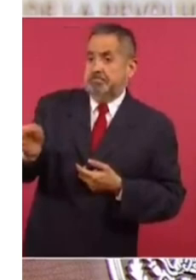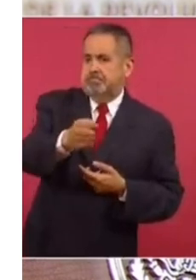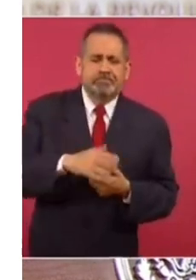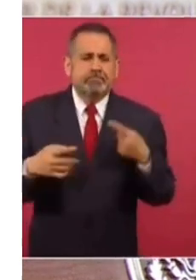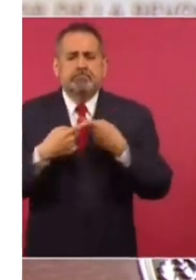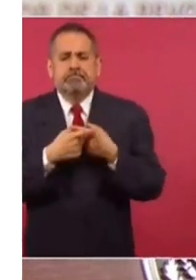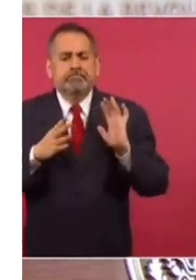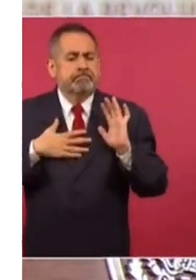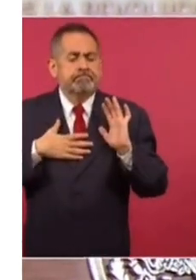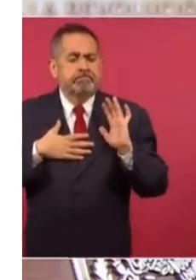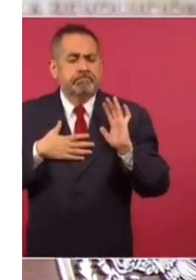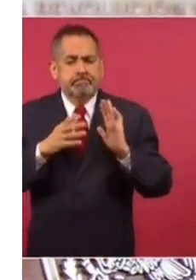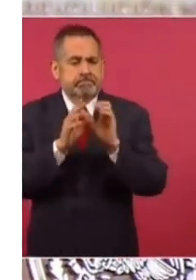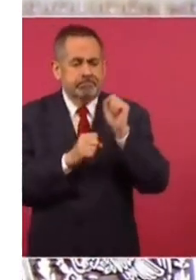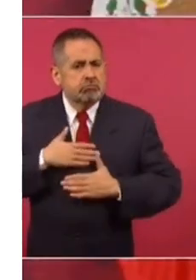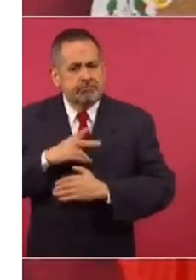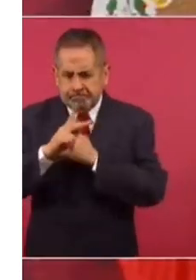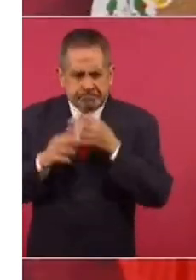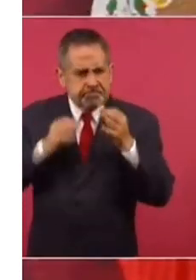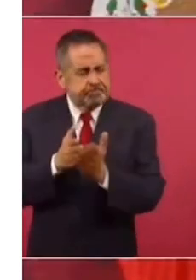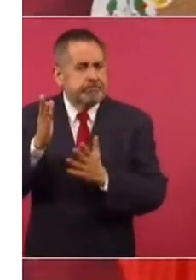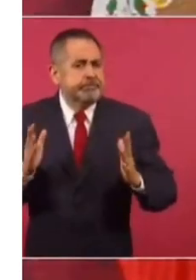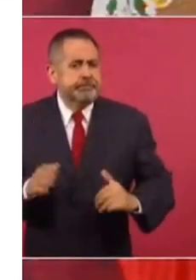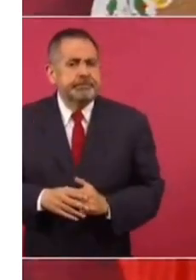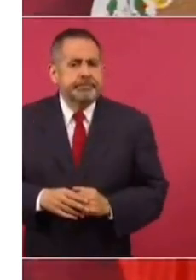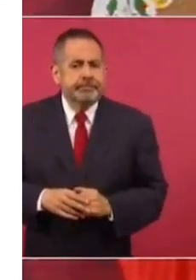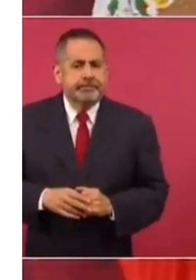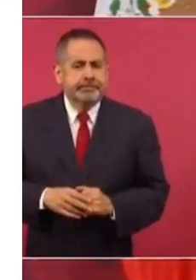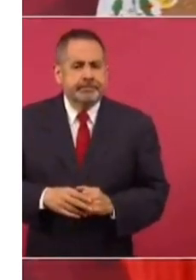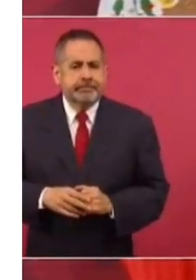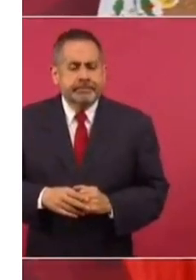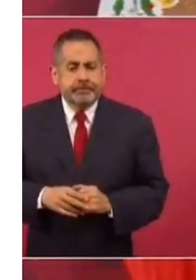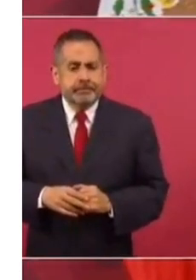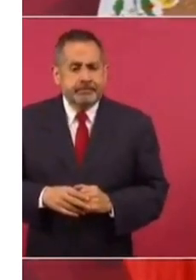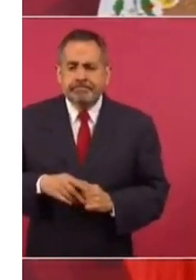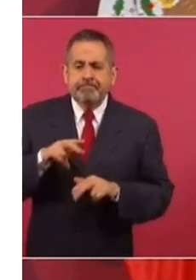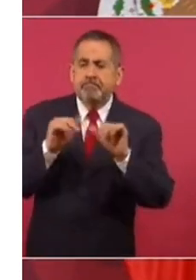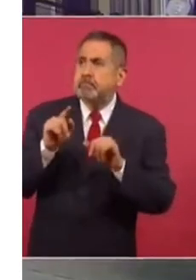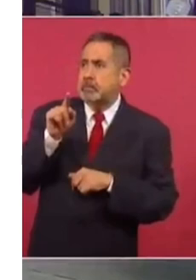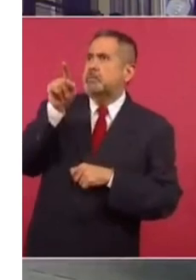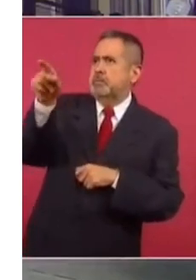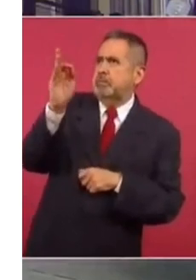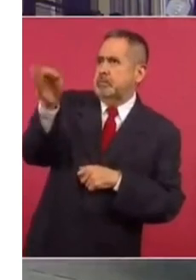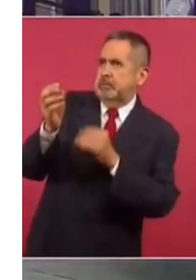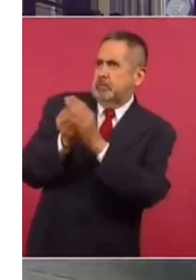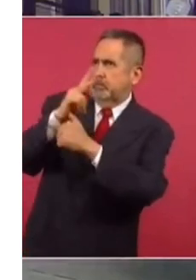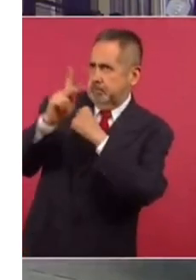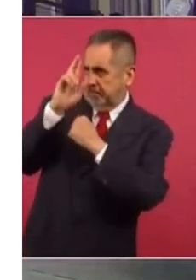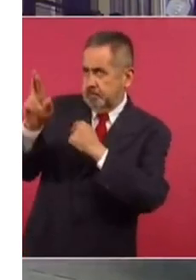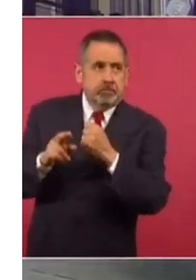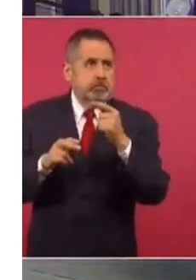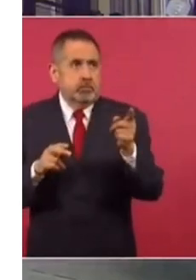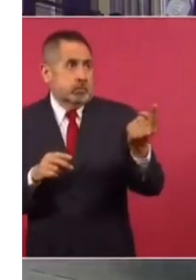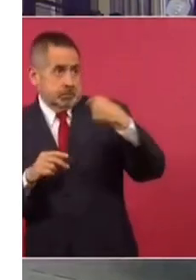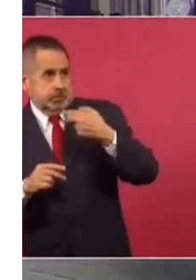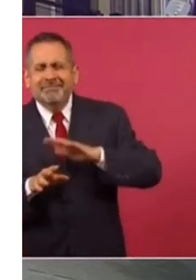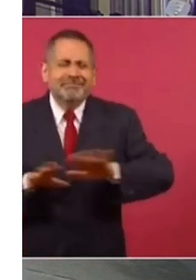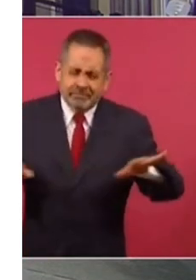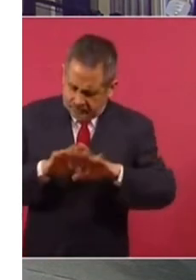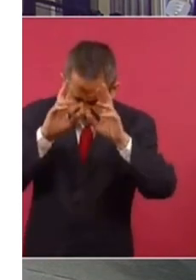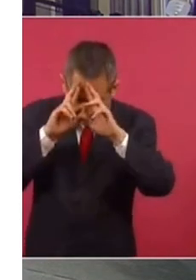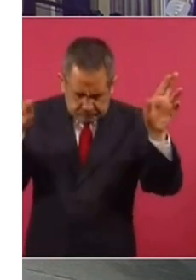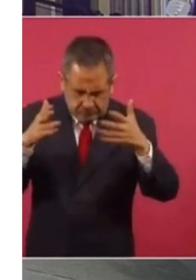Es contraria a nuestros principios de política exterior. O sea, ni para bien ni para mal no existe en México